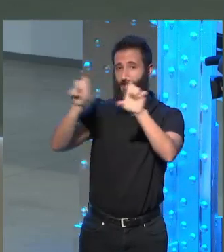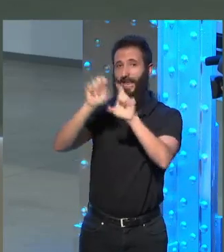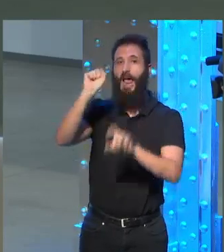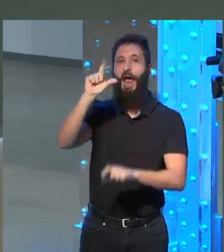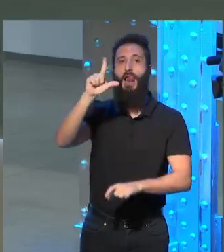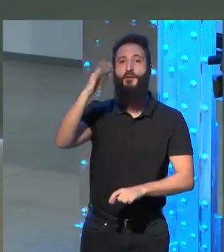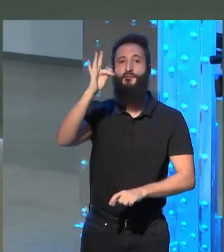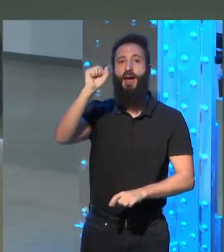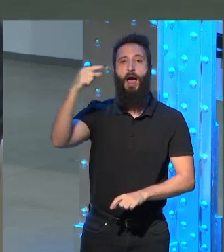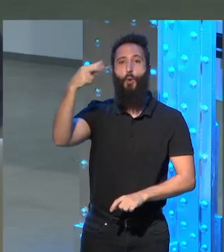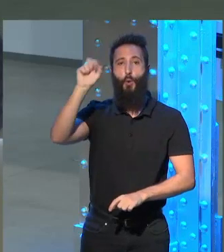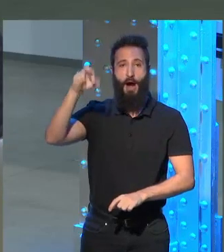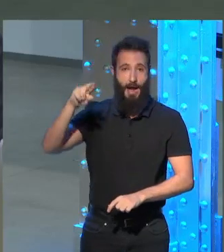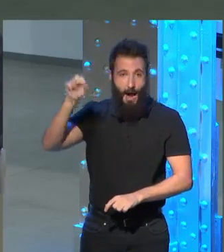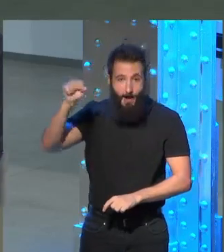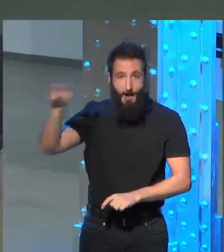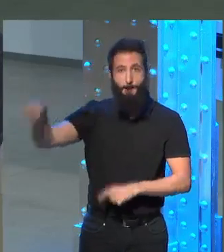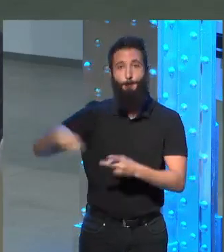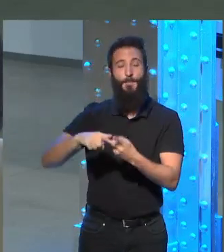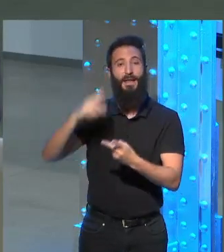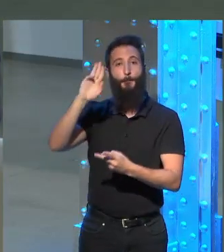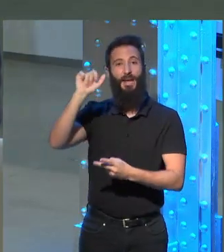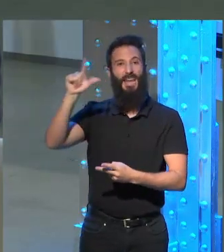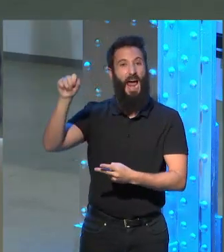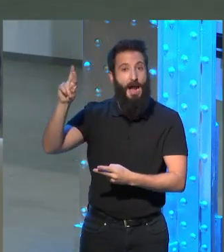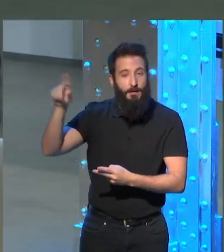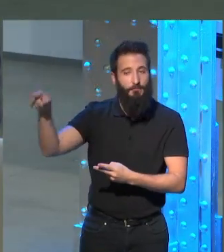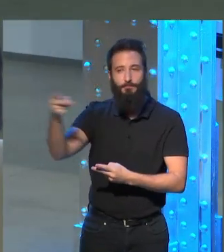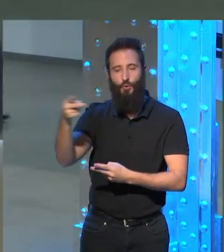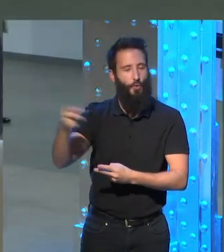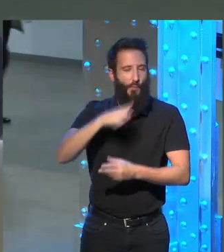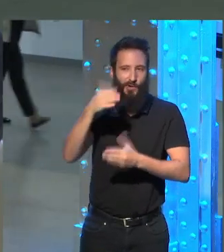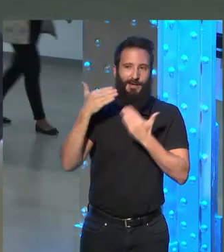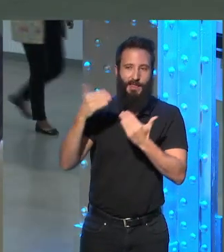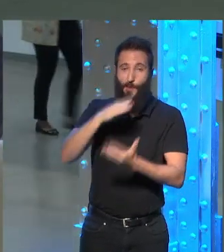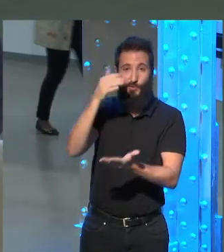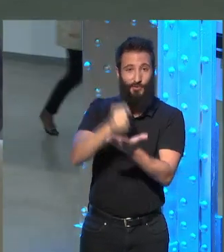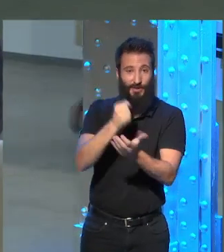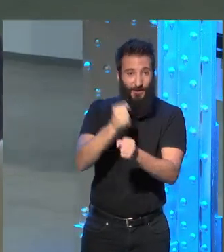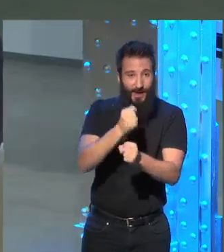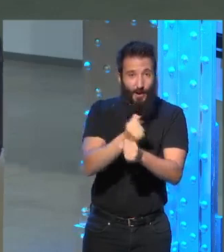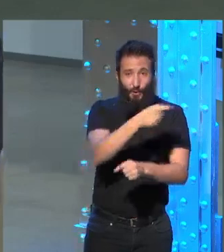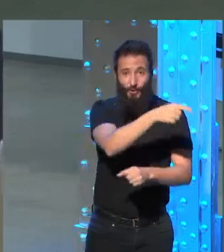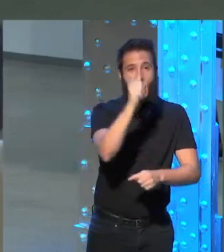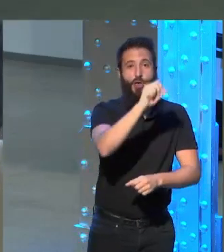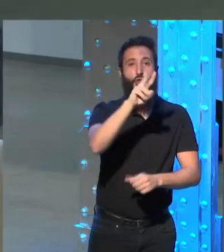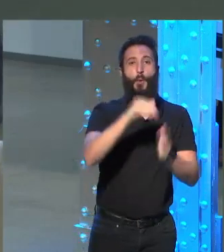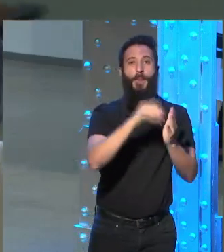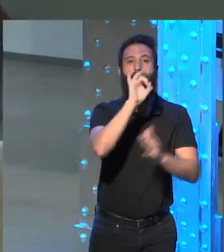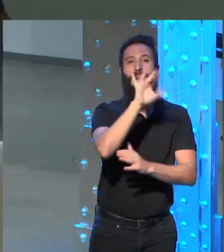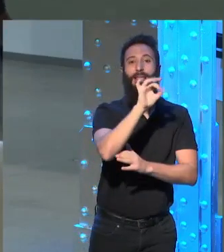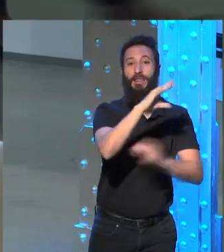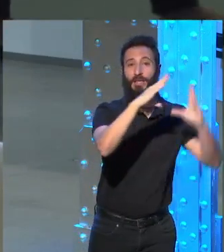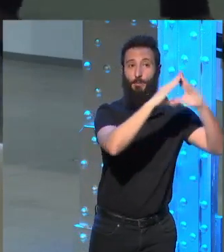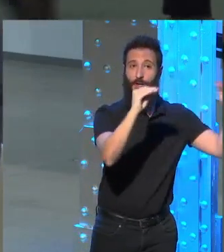Reyes y del equipo editorial, todo el trabajo que hicimos con Mario en la universidad de Princeton en el año 2015, cuando él pasó un